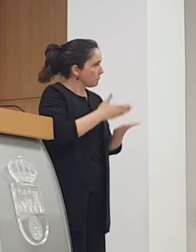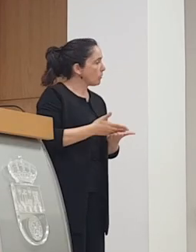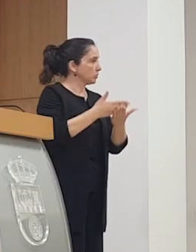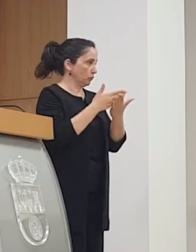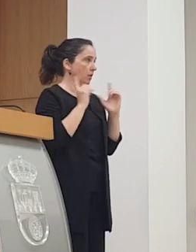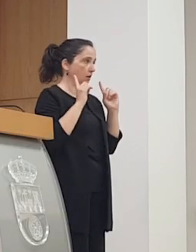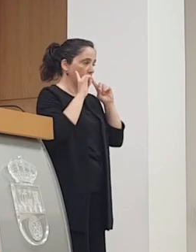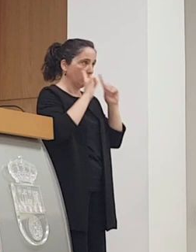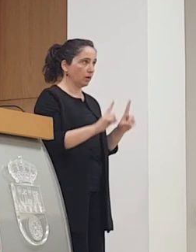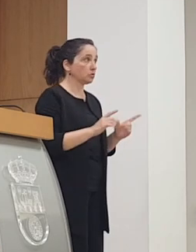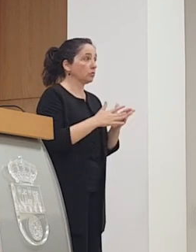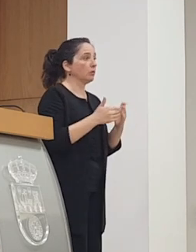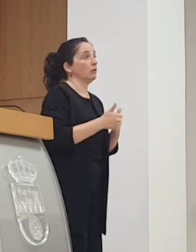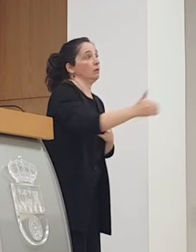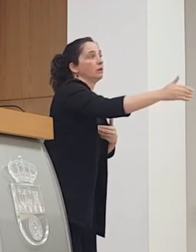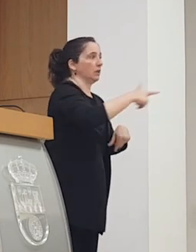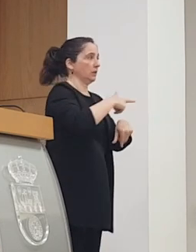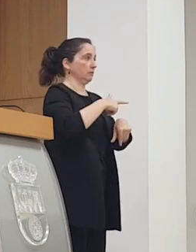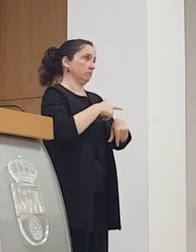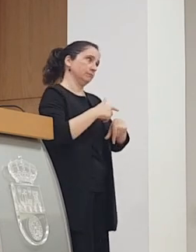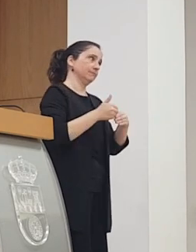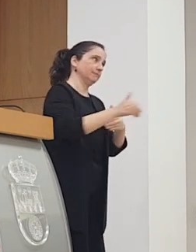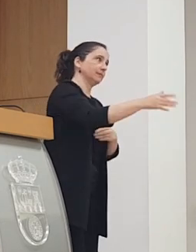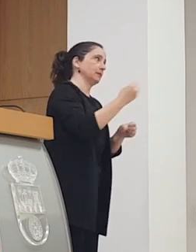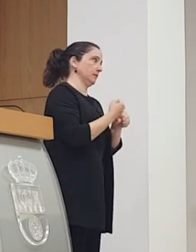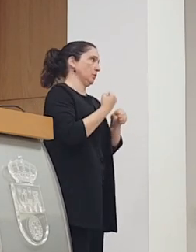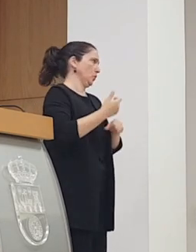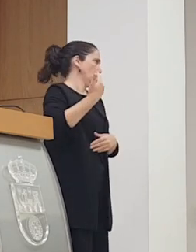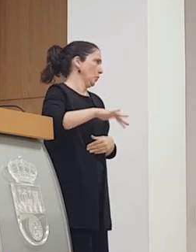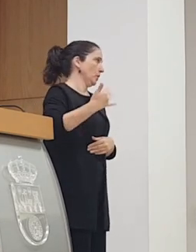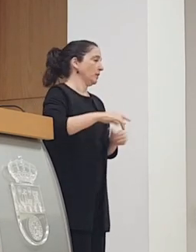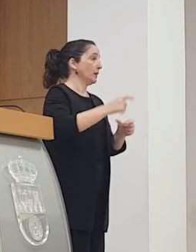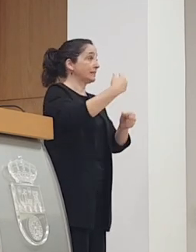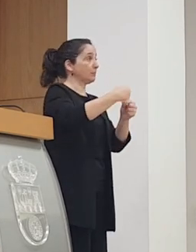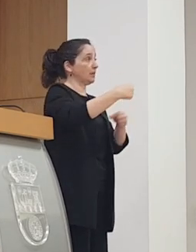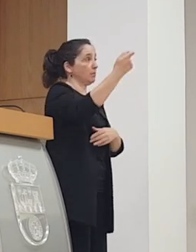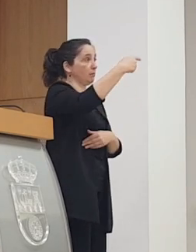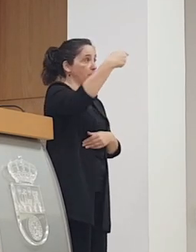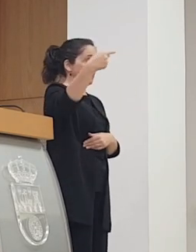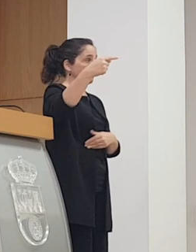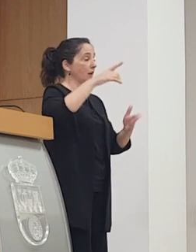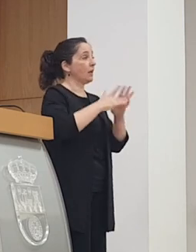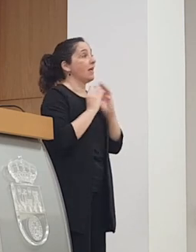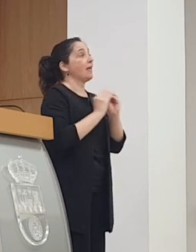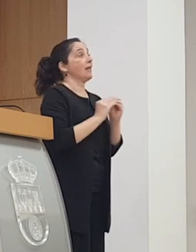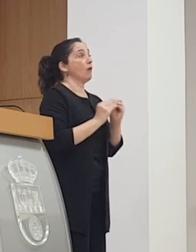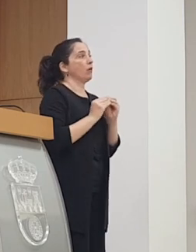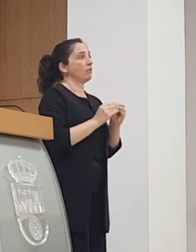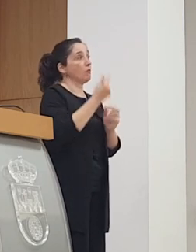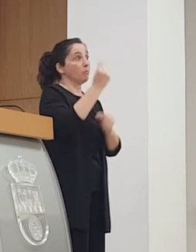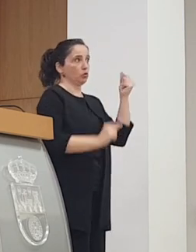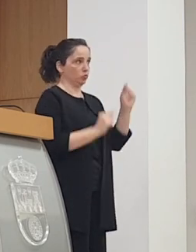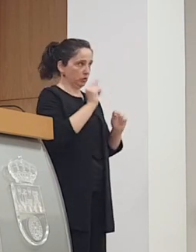tenemos por delante una labor importante a primeros de septiembre con la elaboración del